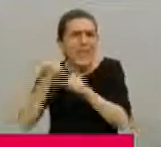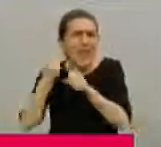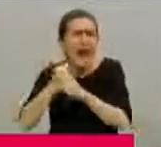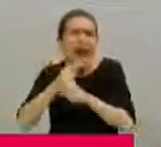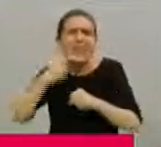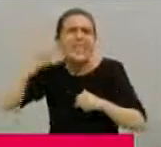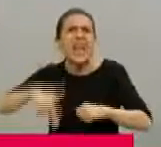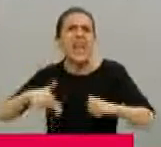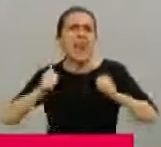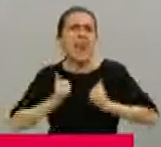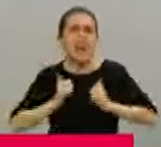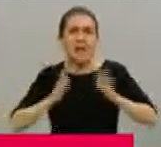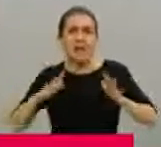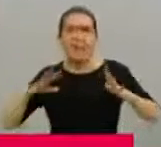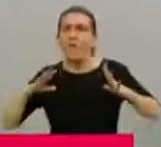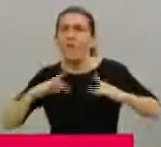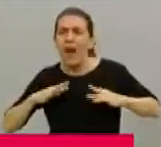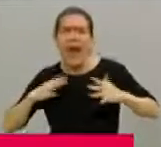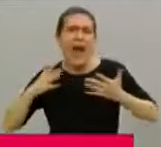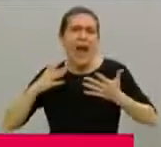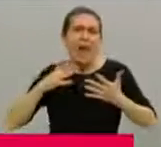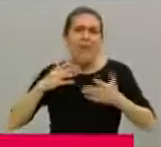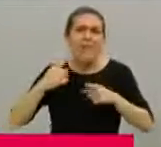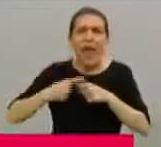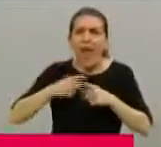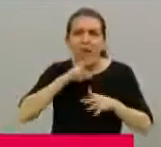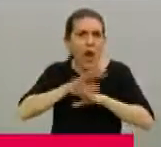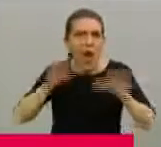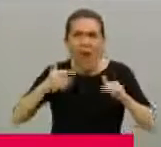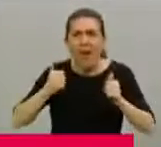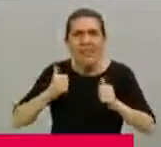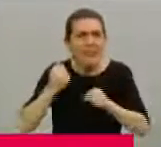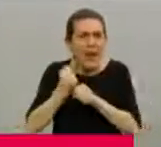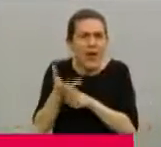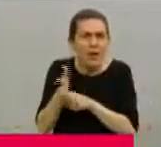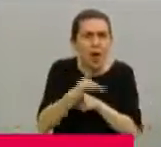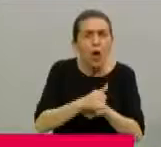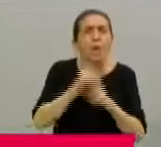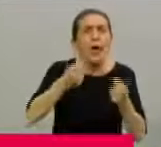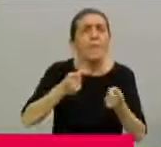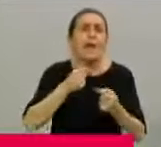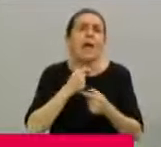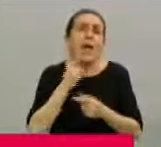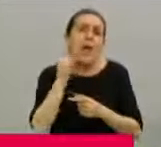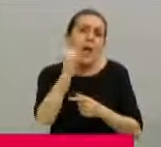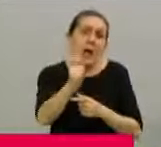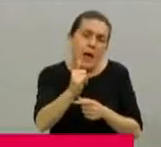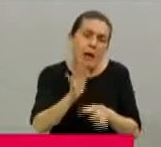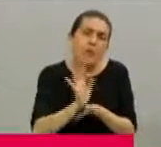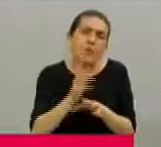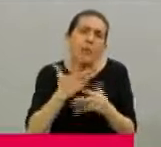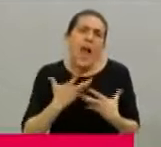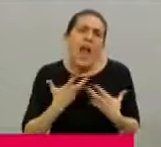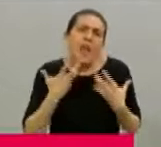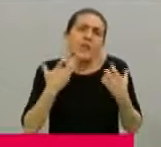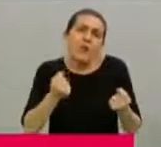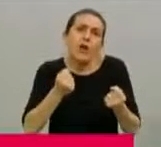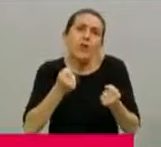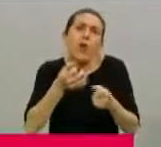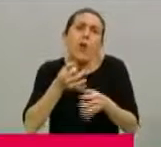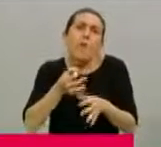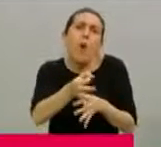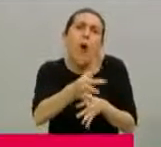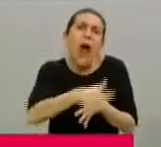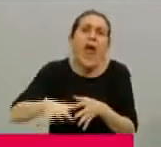con todo el compromiso que corresponde. También quiero destacar el esfuerzo que está realizando el pueblo de